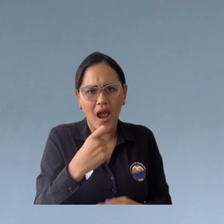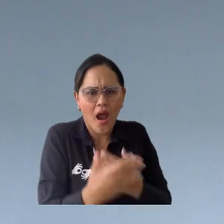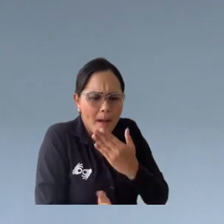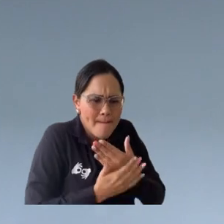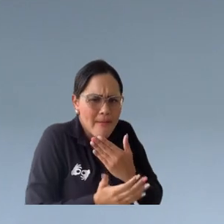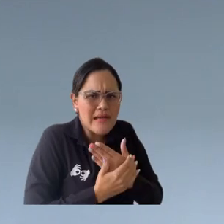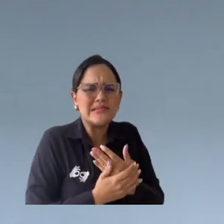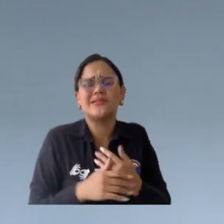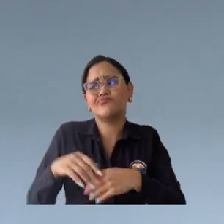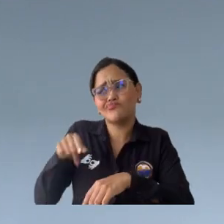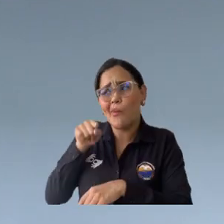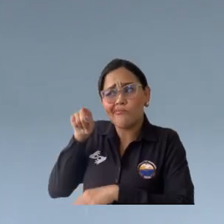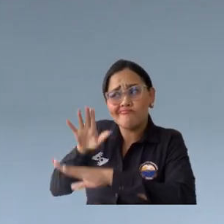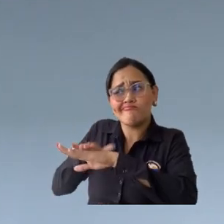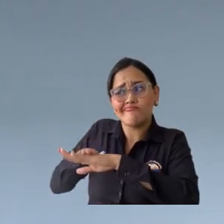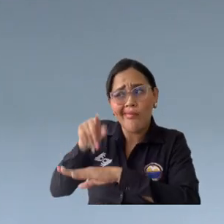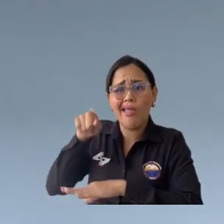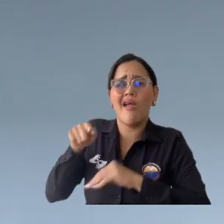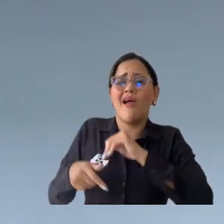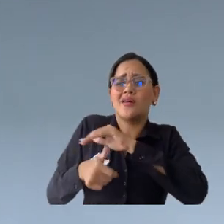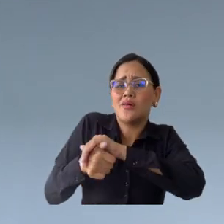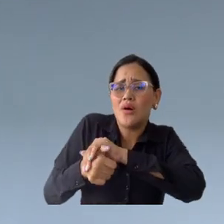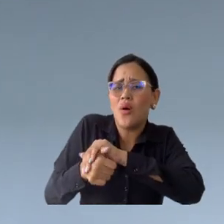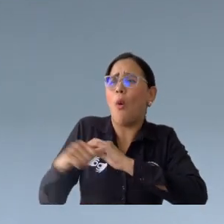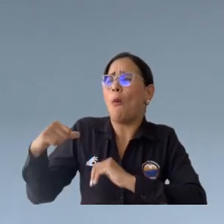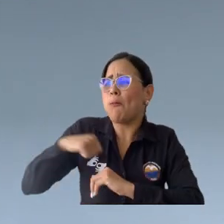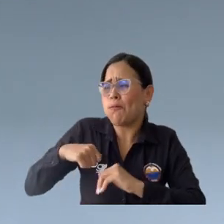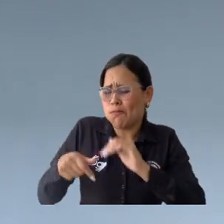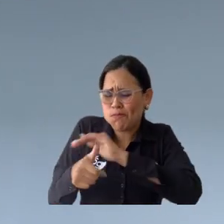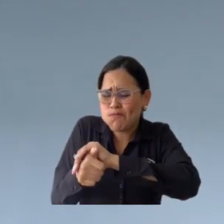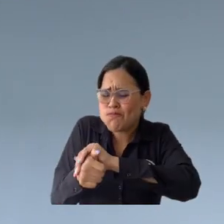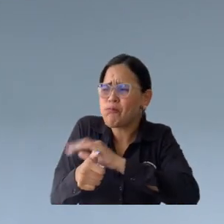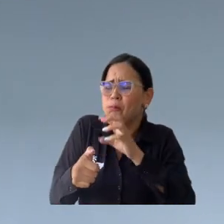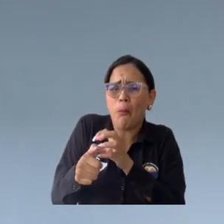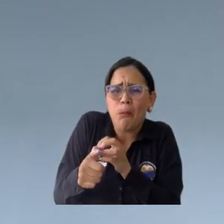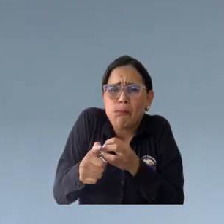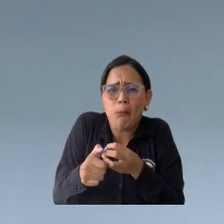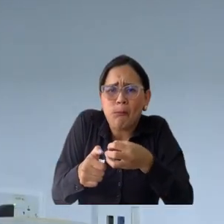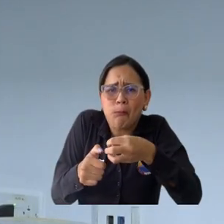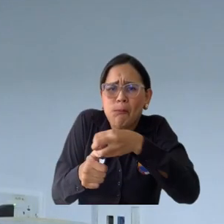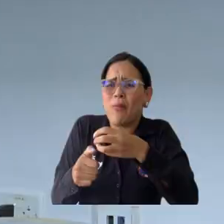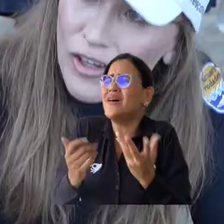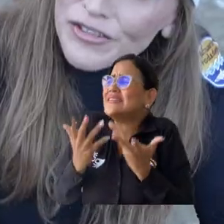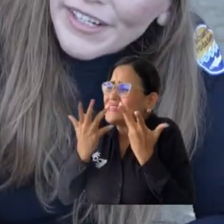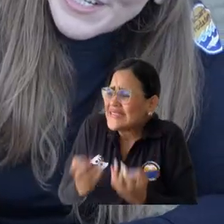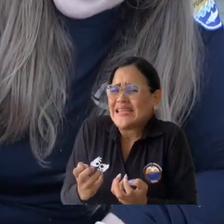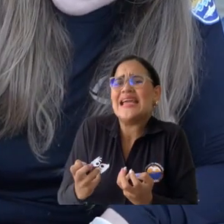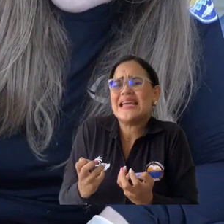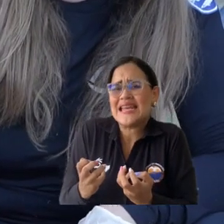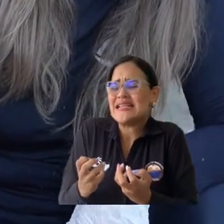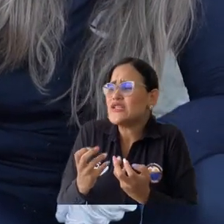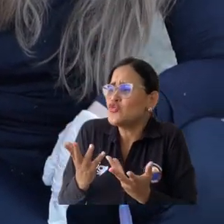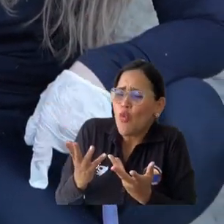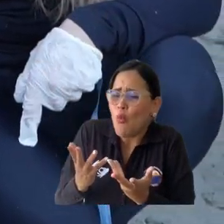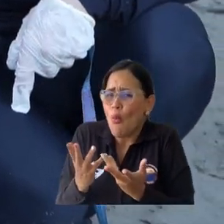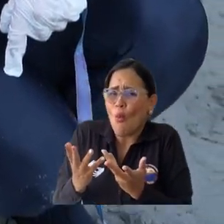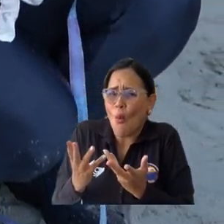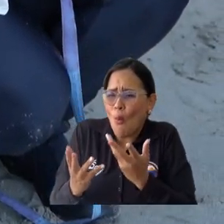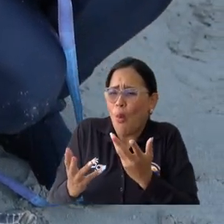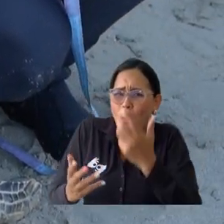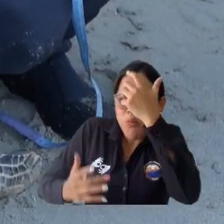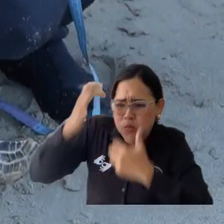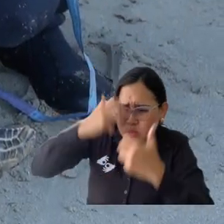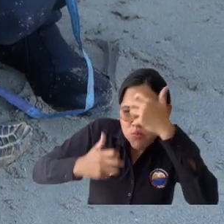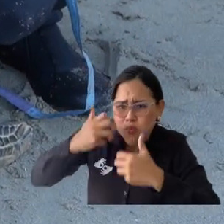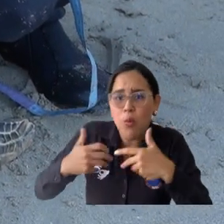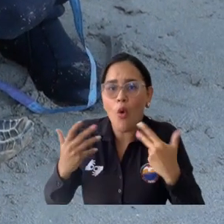años, tortugas rescatadas que tienen unos tumores que se llaman fibropapilomas y pues ellos querían hacer como el diagnóstico